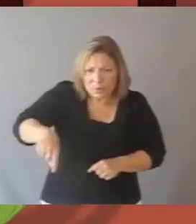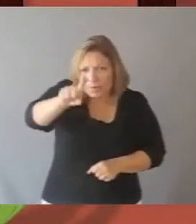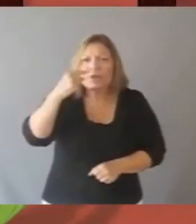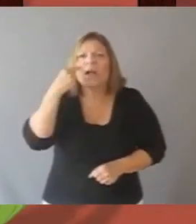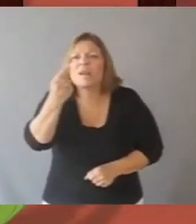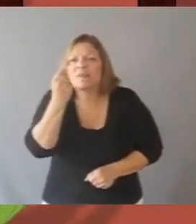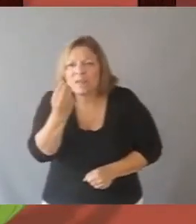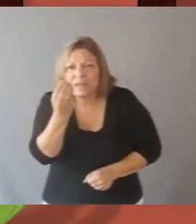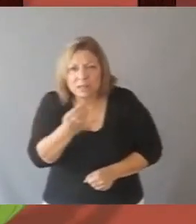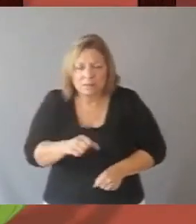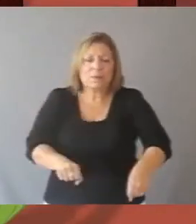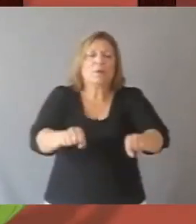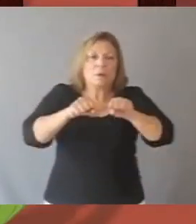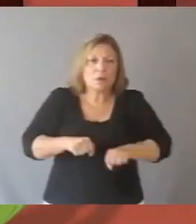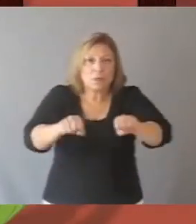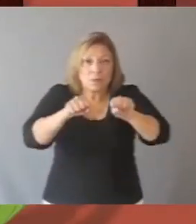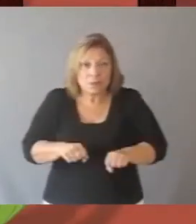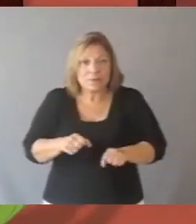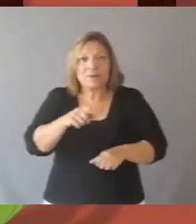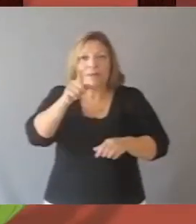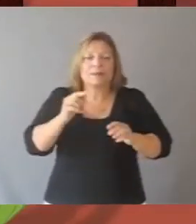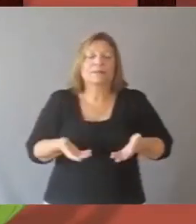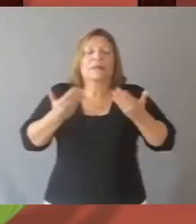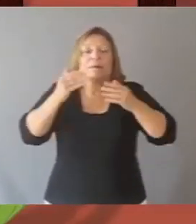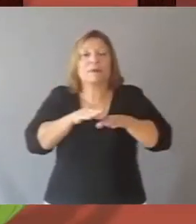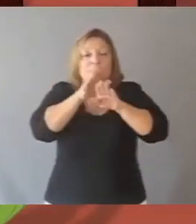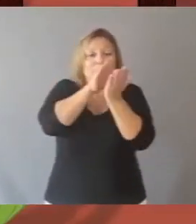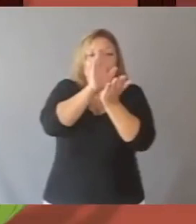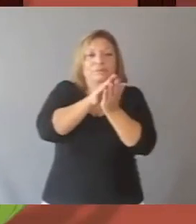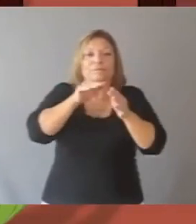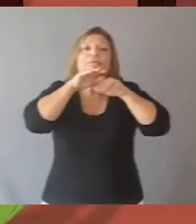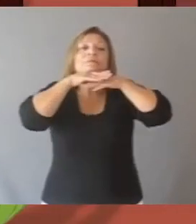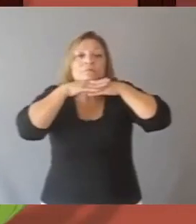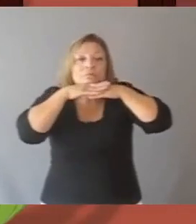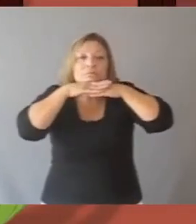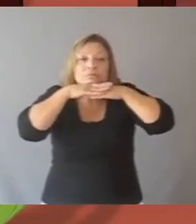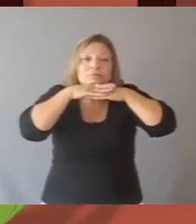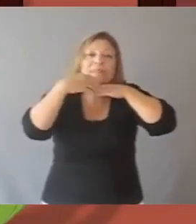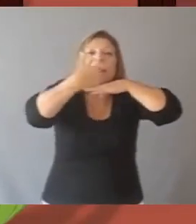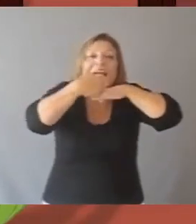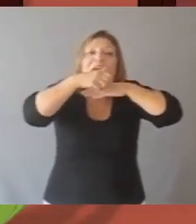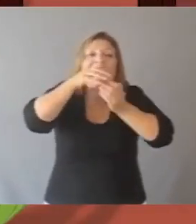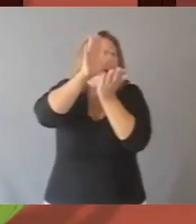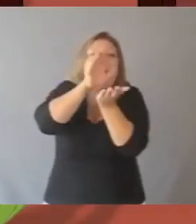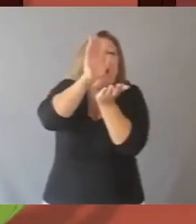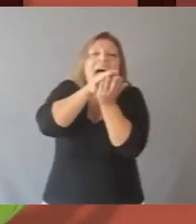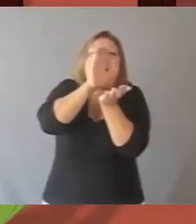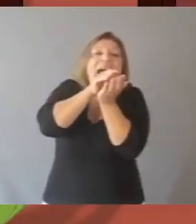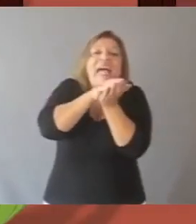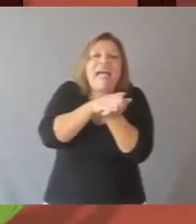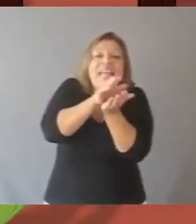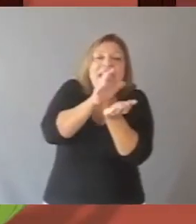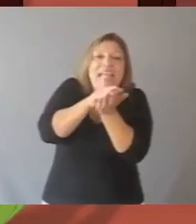era aquello que les impedía pasar. Entonces los yacarés se levantaron y fueron al dique y miraron por entre los palos, riéndose del